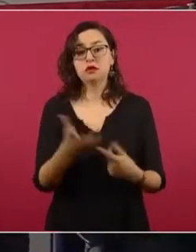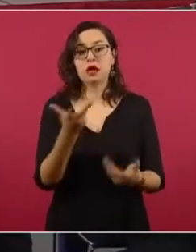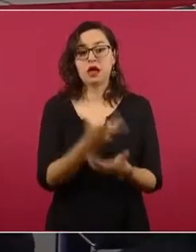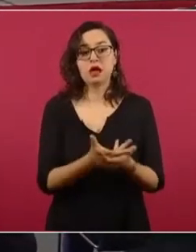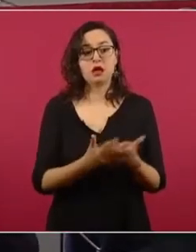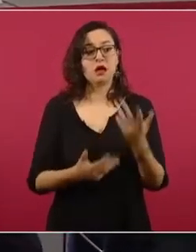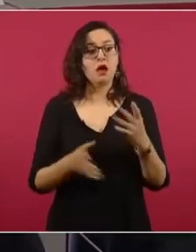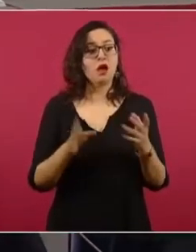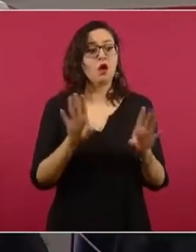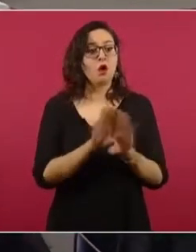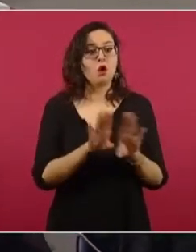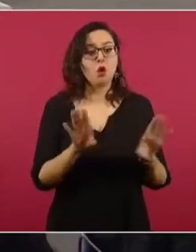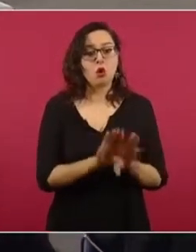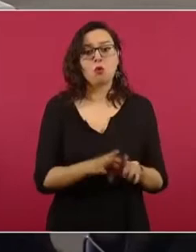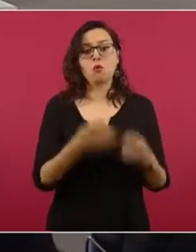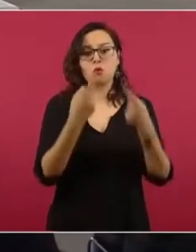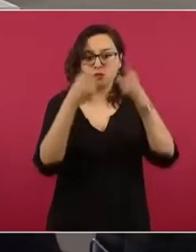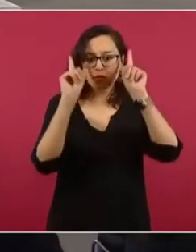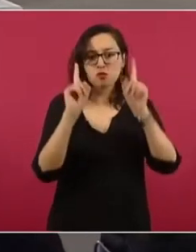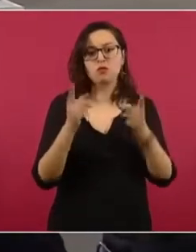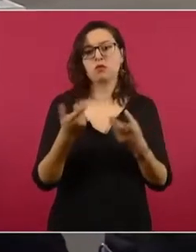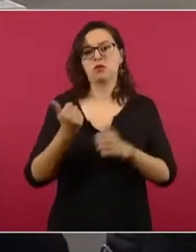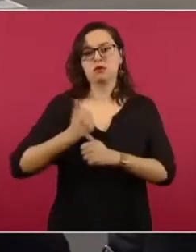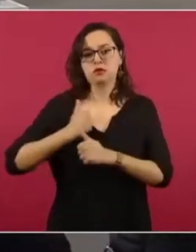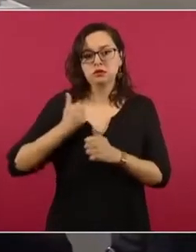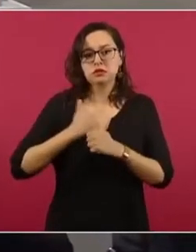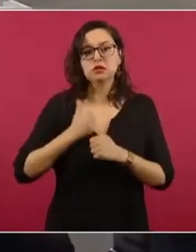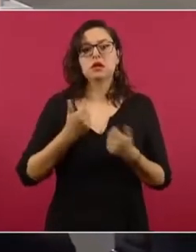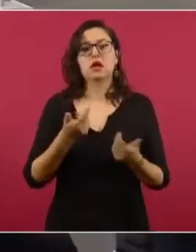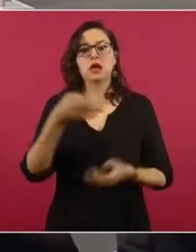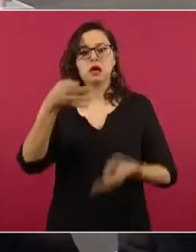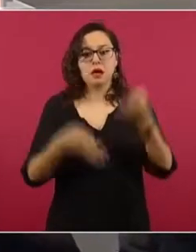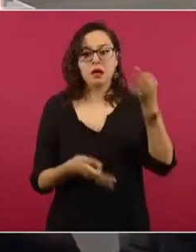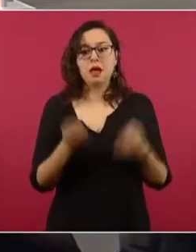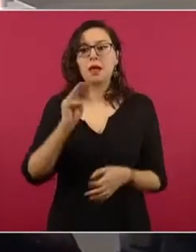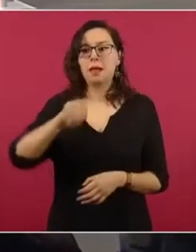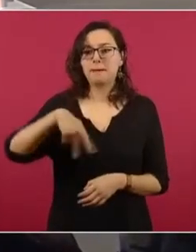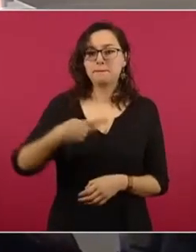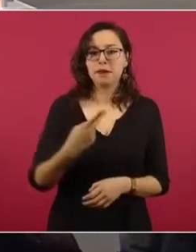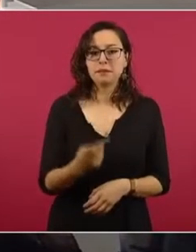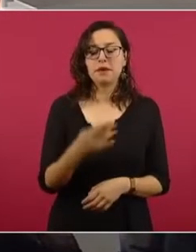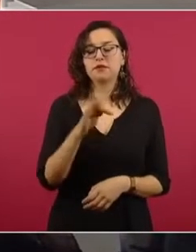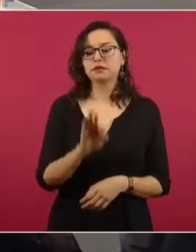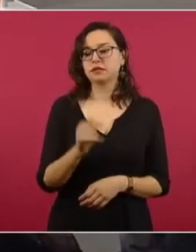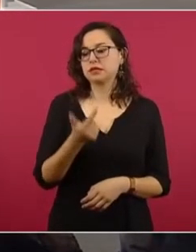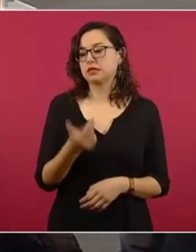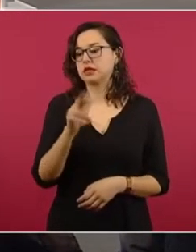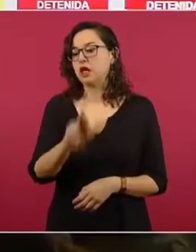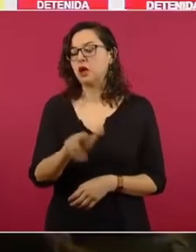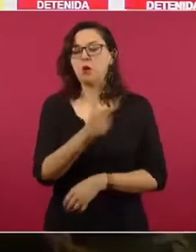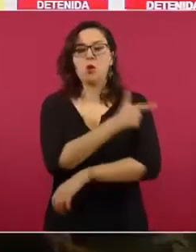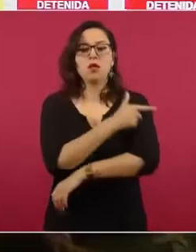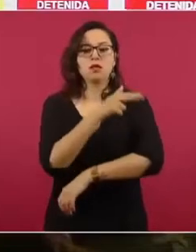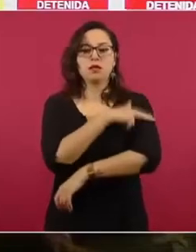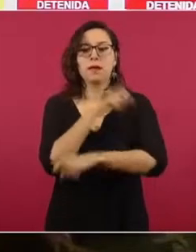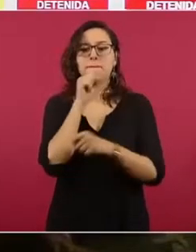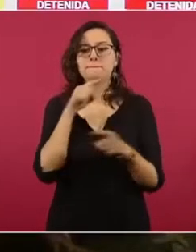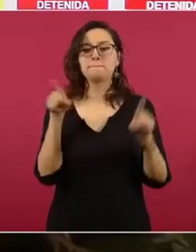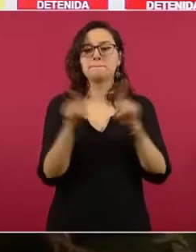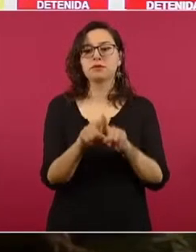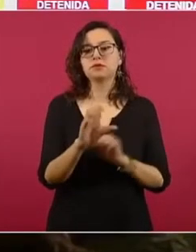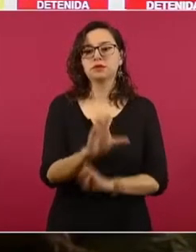Ciudadana, las Fiscalías de los Estados, la Fiscalía General de la República, Guardia Nacional y Centro Nacional de